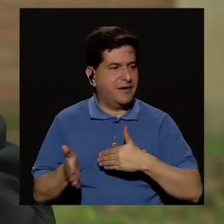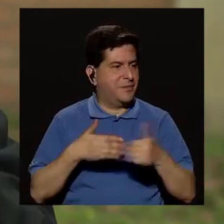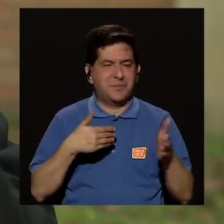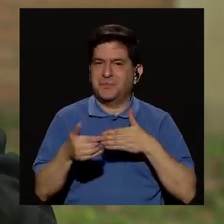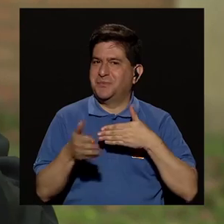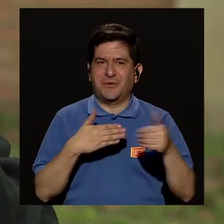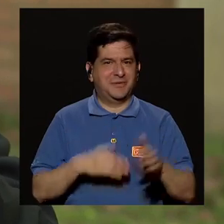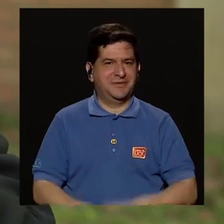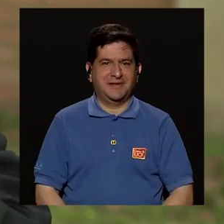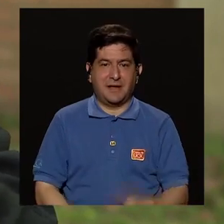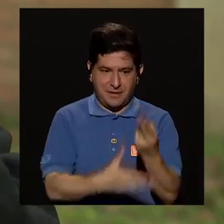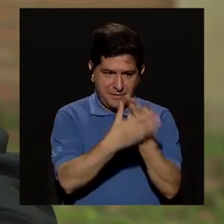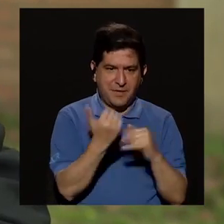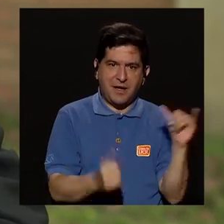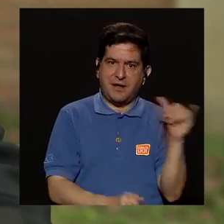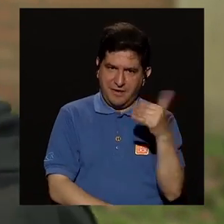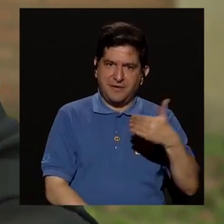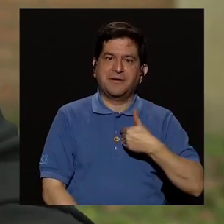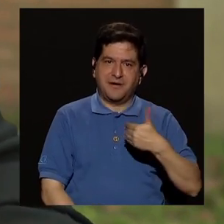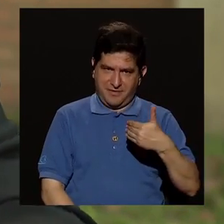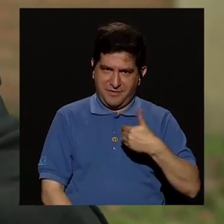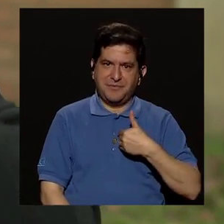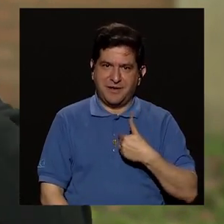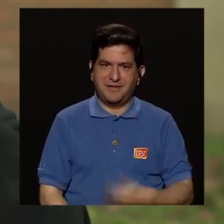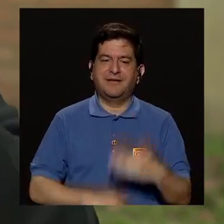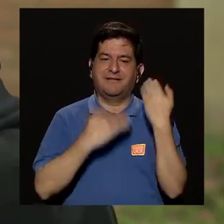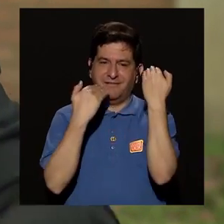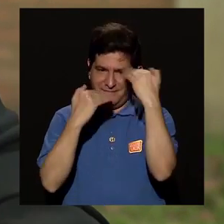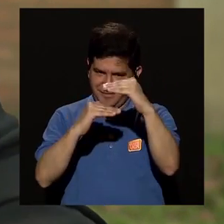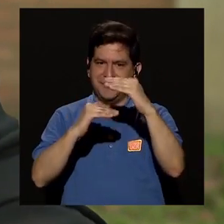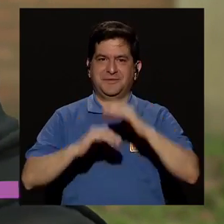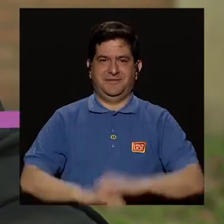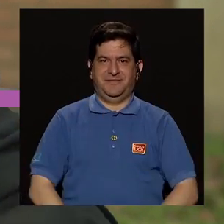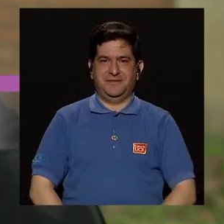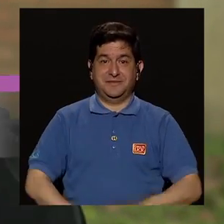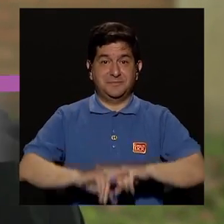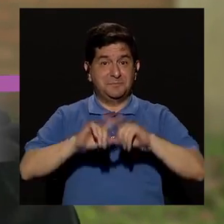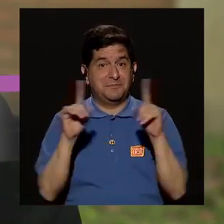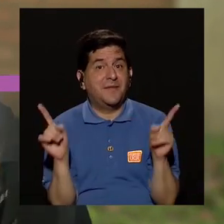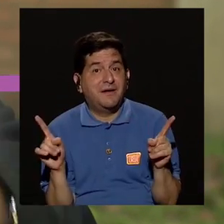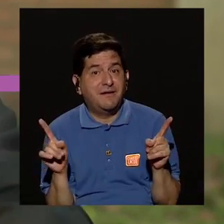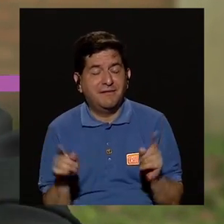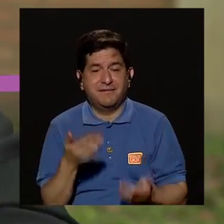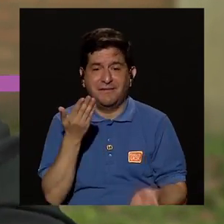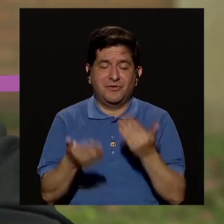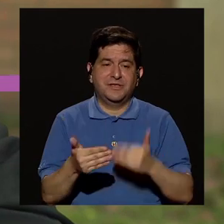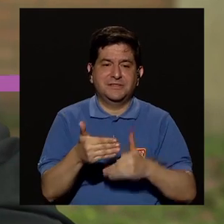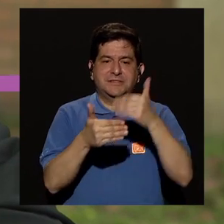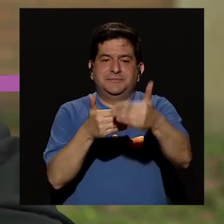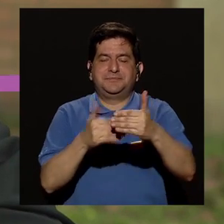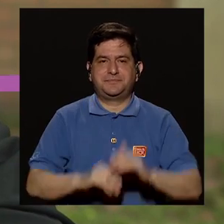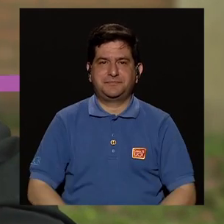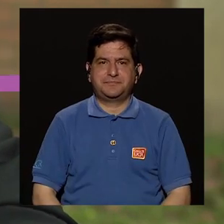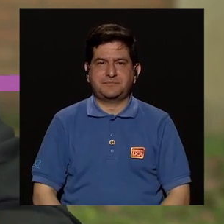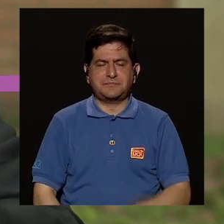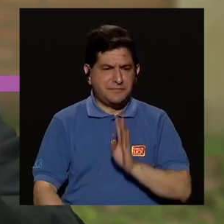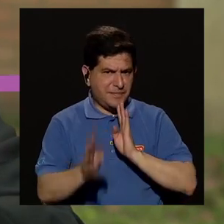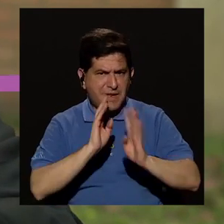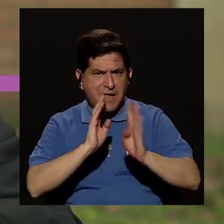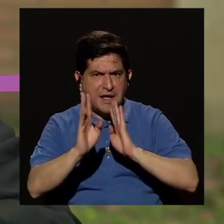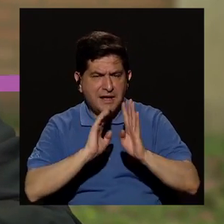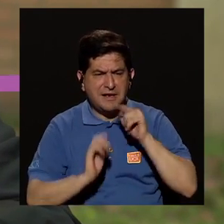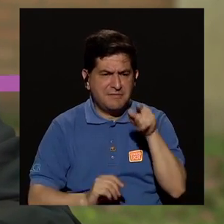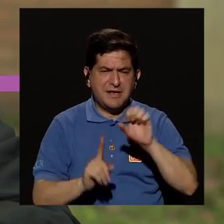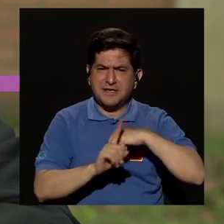si es que no hace falta, porque como pareja también deberíamos tener límites. Pero ya eso es más allá, ¿verdad? Pero cuando